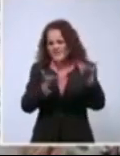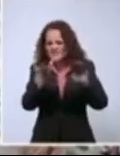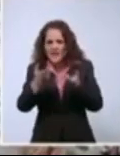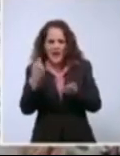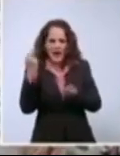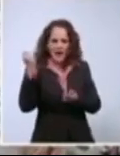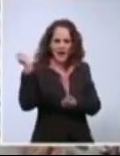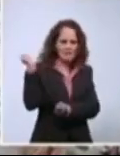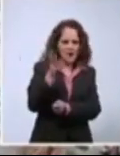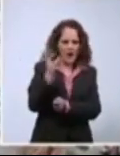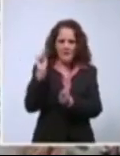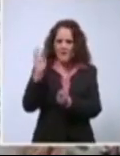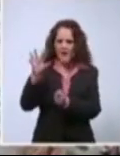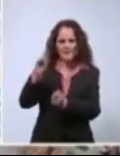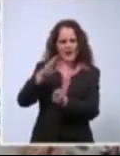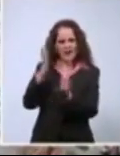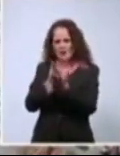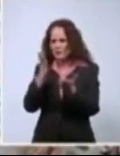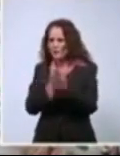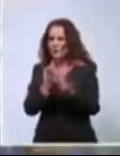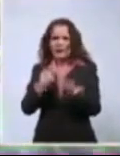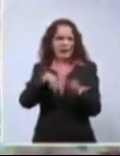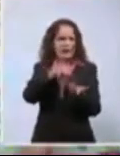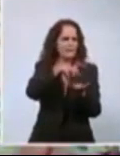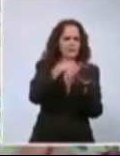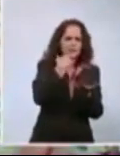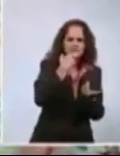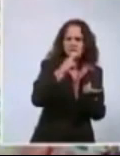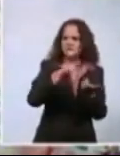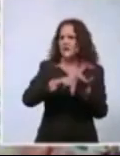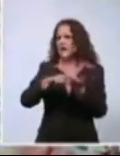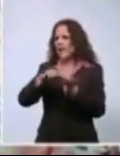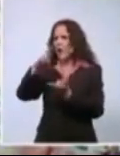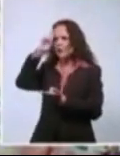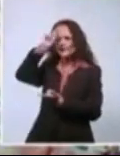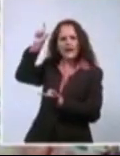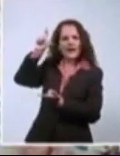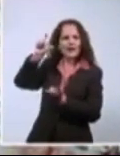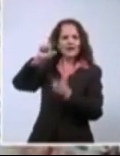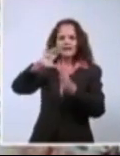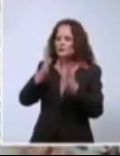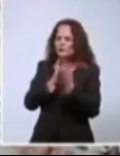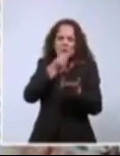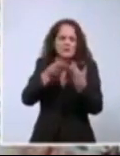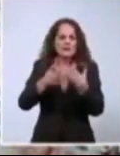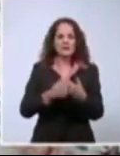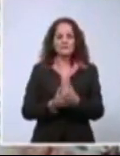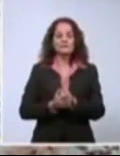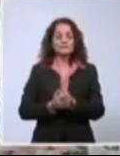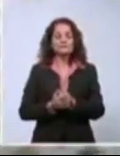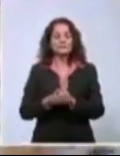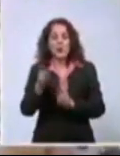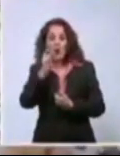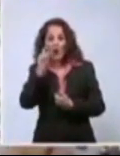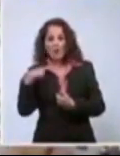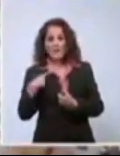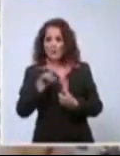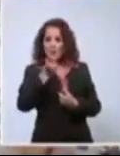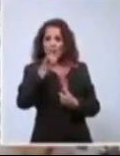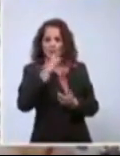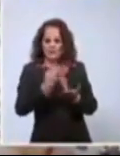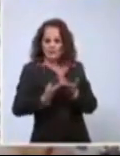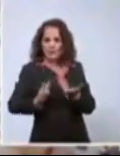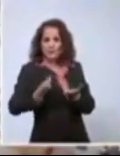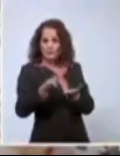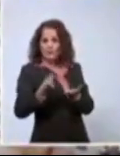escuela, que a un sector, que a un hospital, a lo que fuera. ¿Él te llegó a proponer cifras determinadas por estas acciones violentas? Él